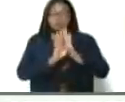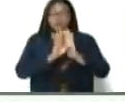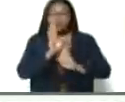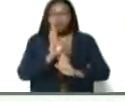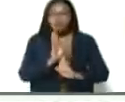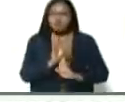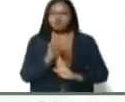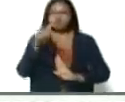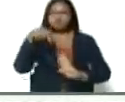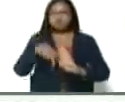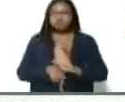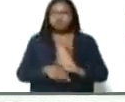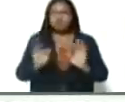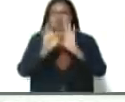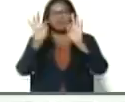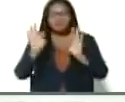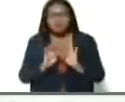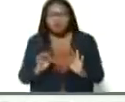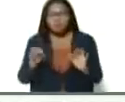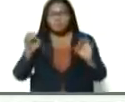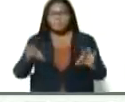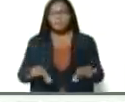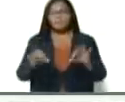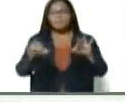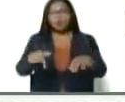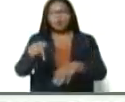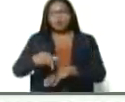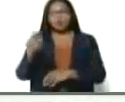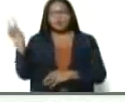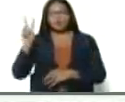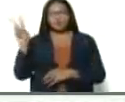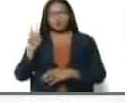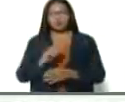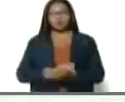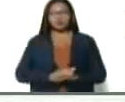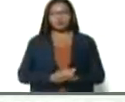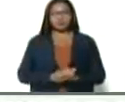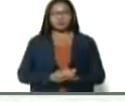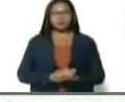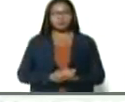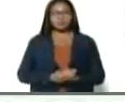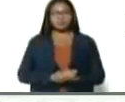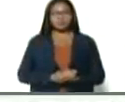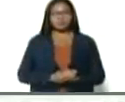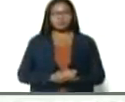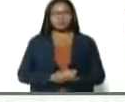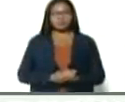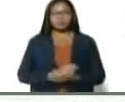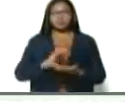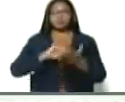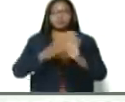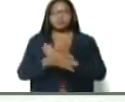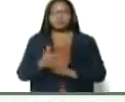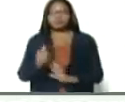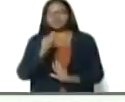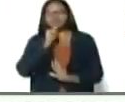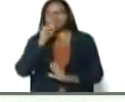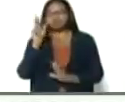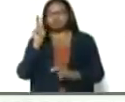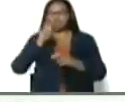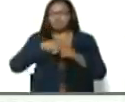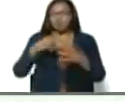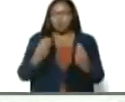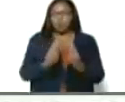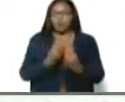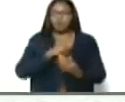motor agro-valimentario, del motor agro-valimentario. Y para eso tenemos aquí lo